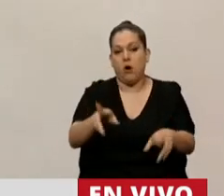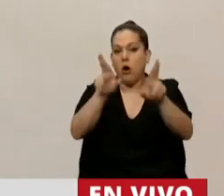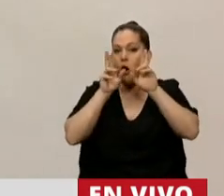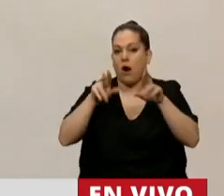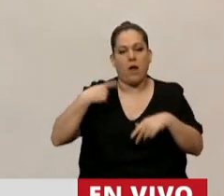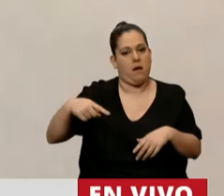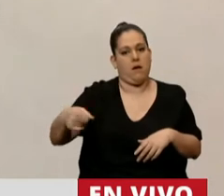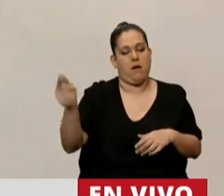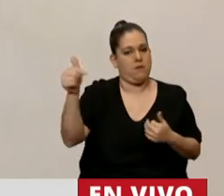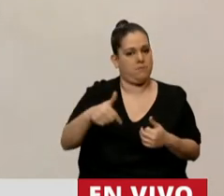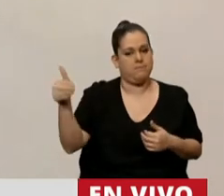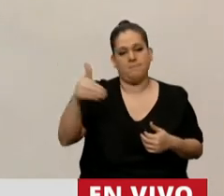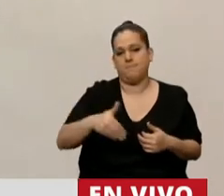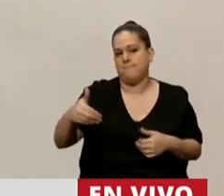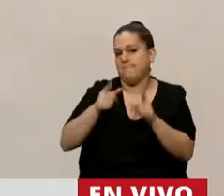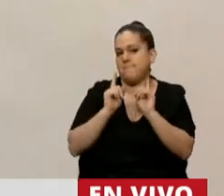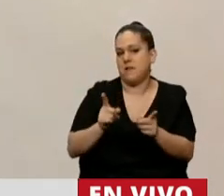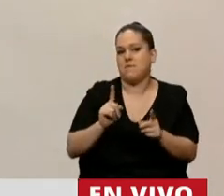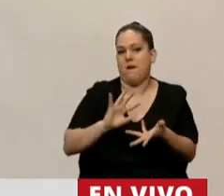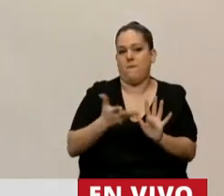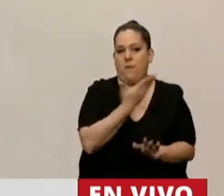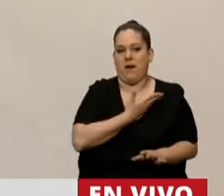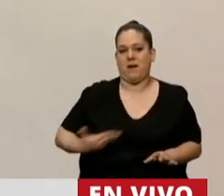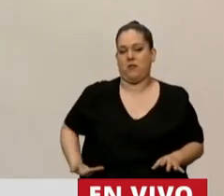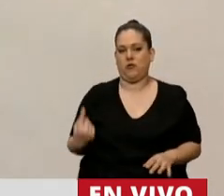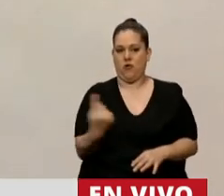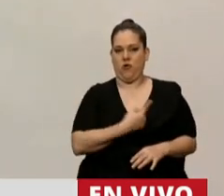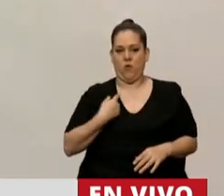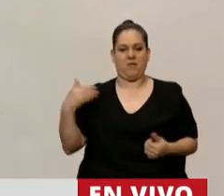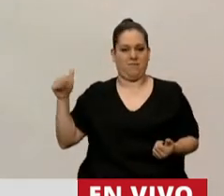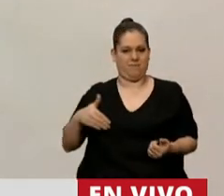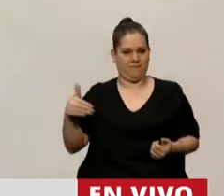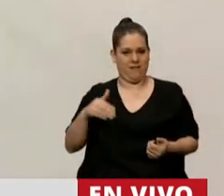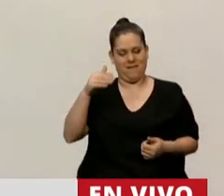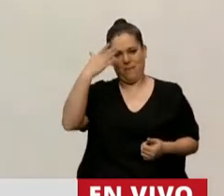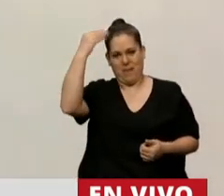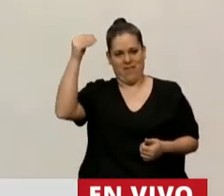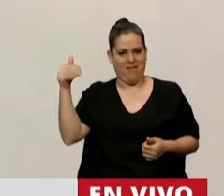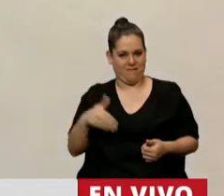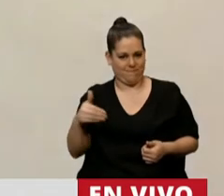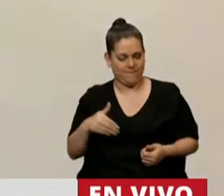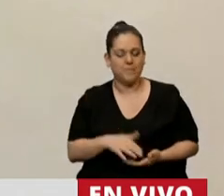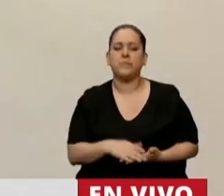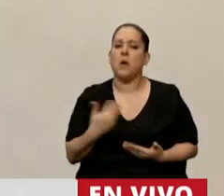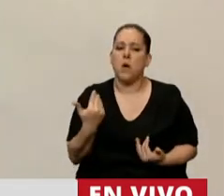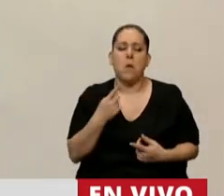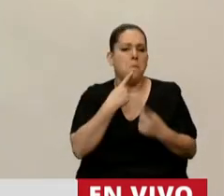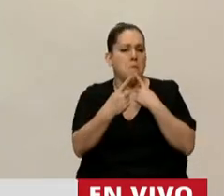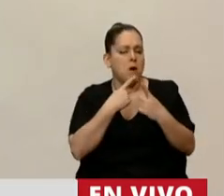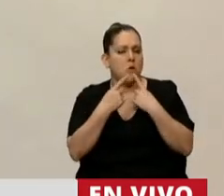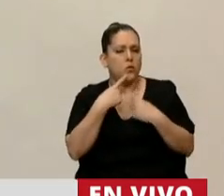en su gestión, tal como lo había sido en la nuestra. Señor Jefe de Gabinete, voy a la pregunta, que obviamente